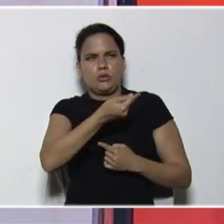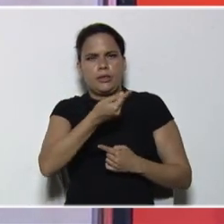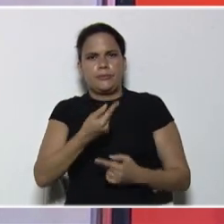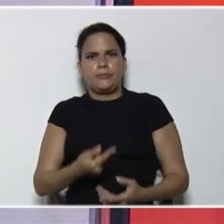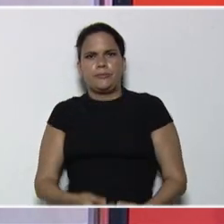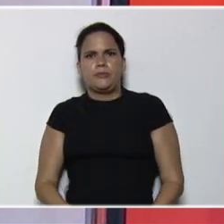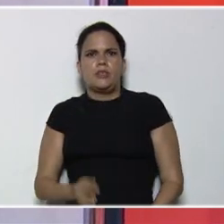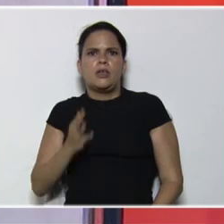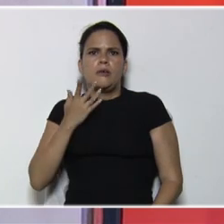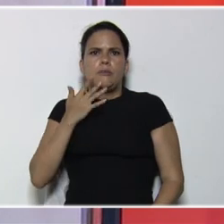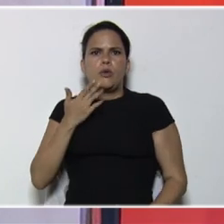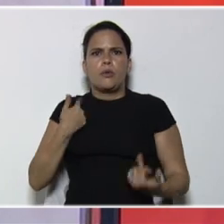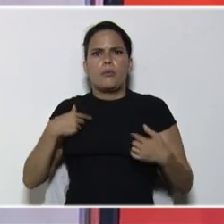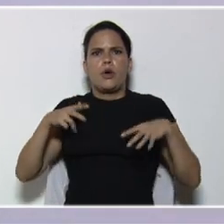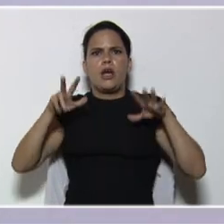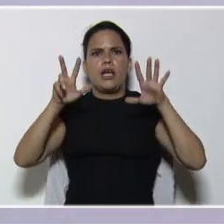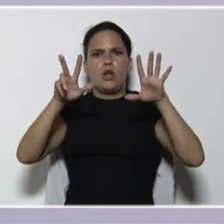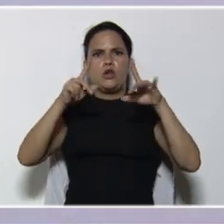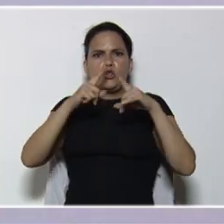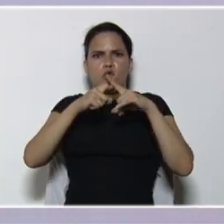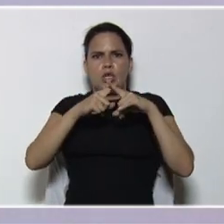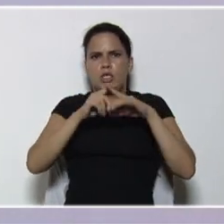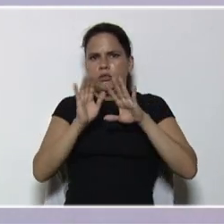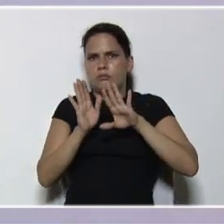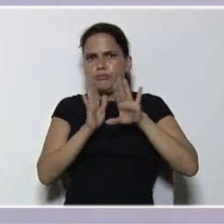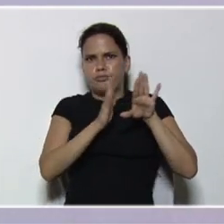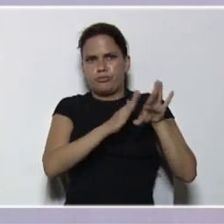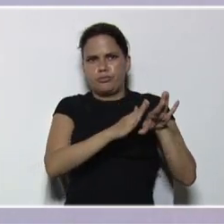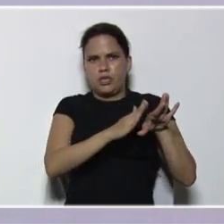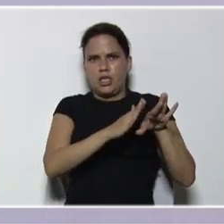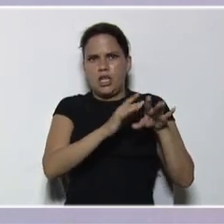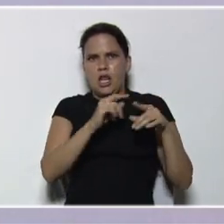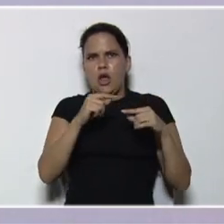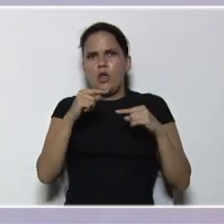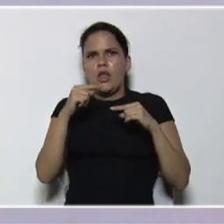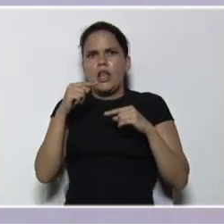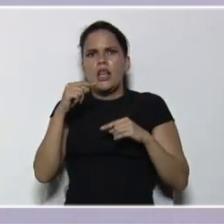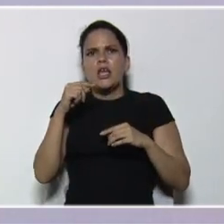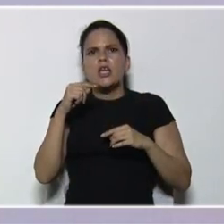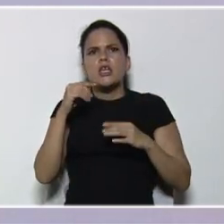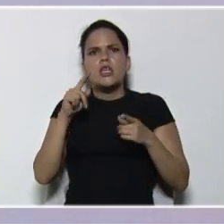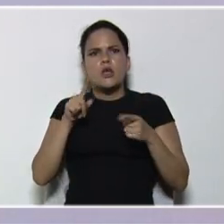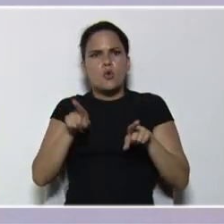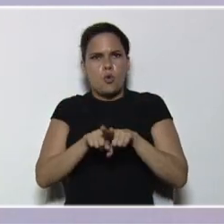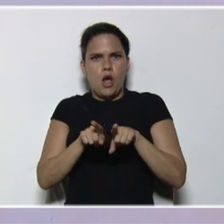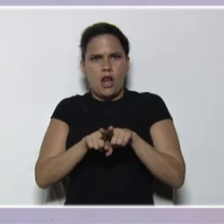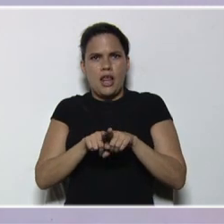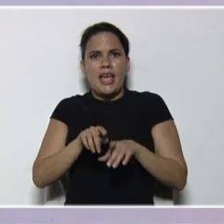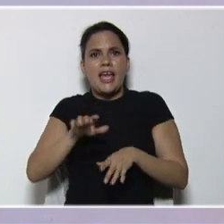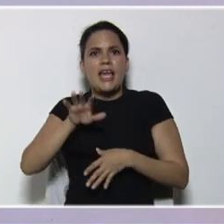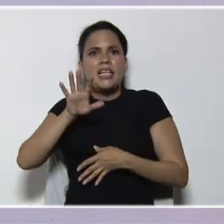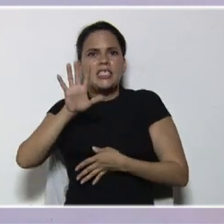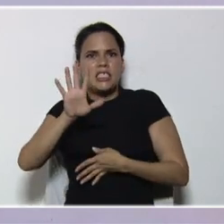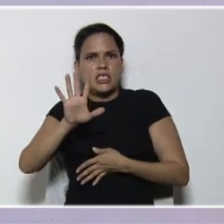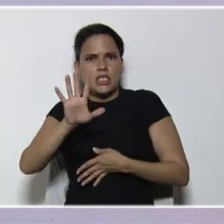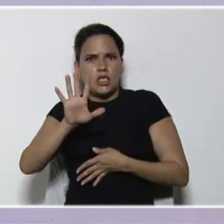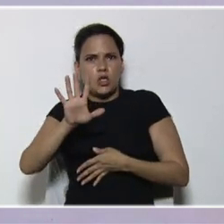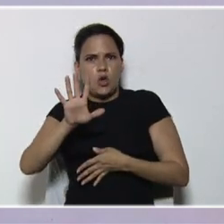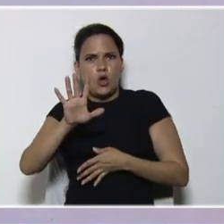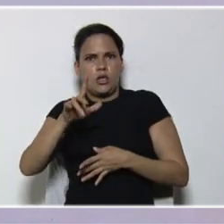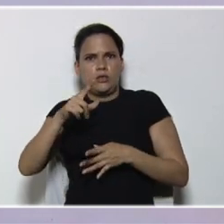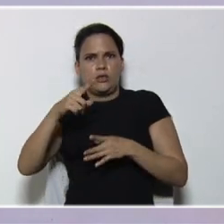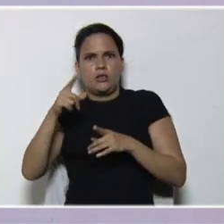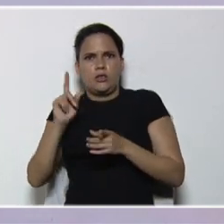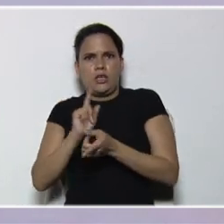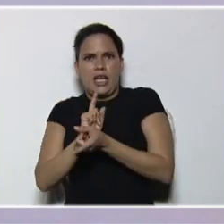a dejar el 8x, de este lado de la igualdad, el 5 que está positivo, pasa del otro lado con la operación opuesta,